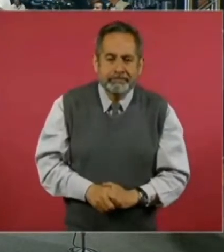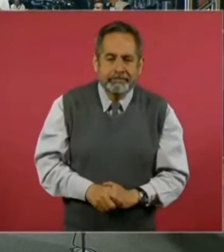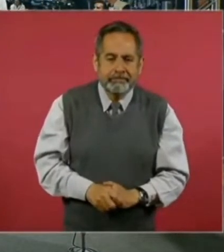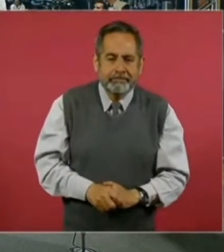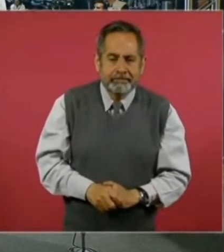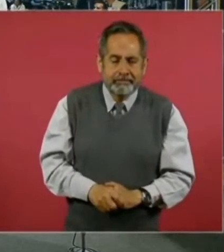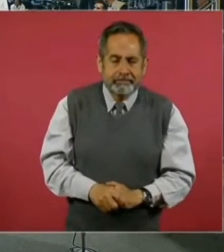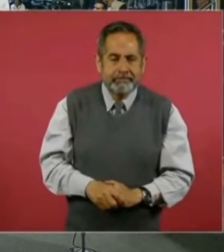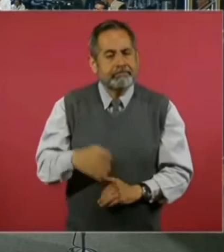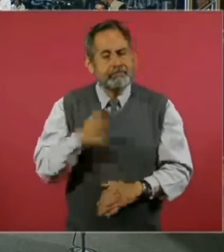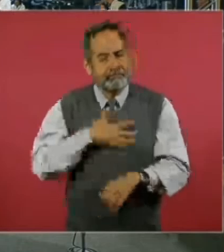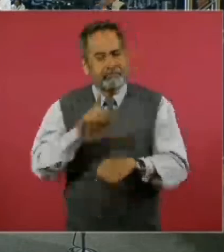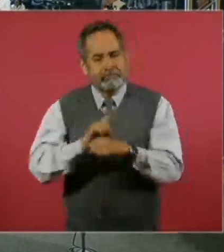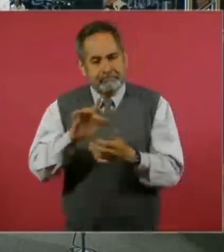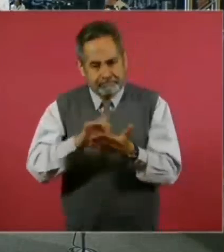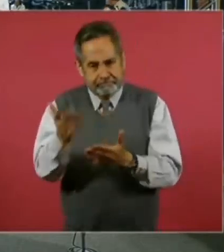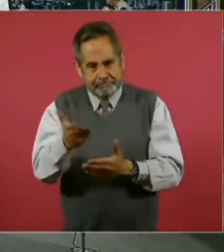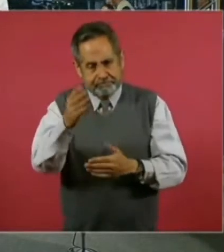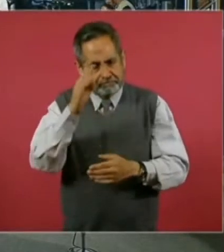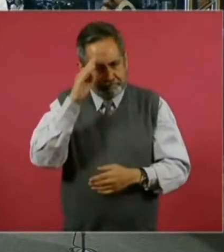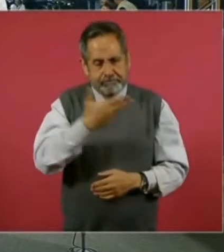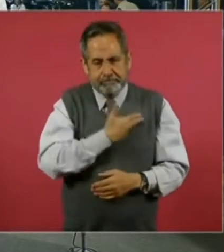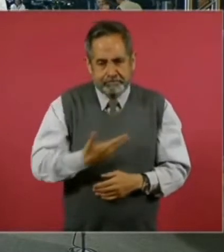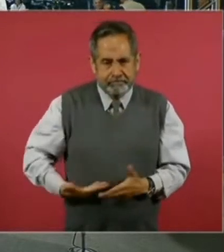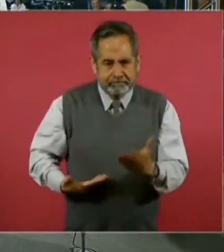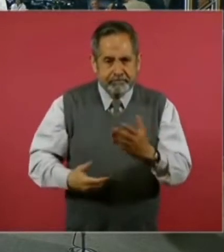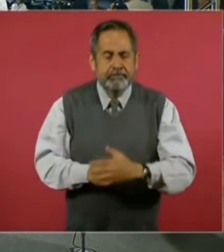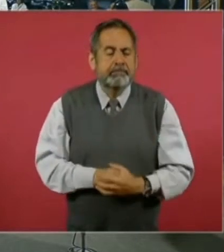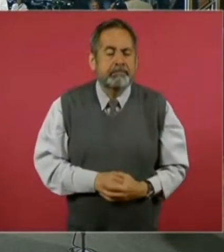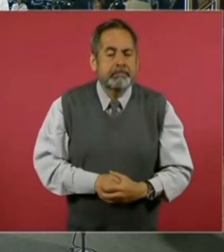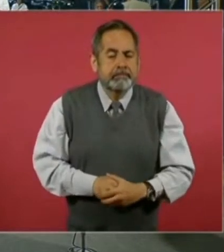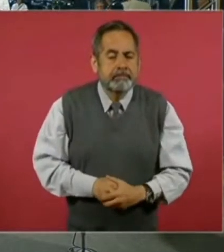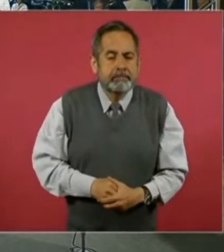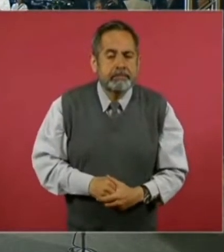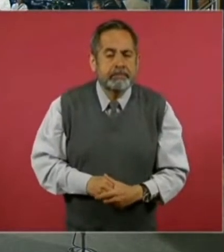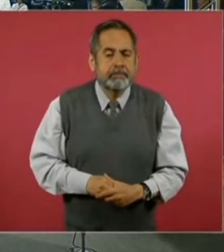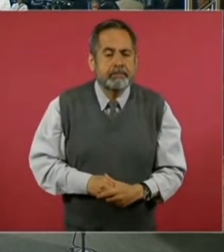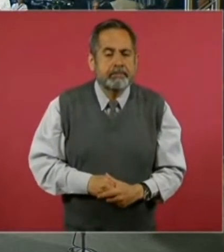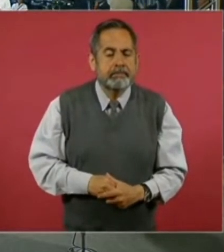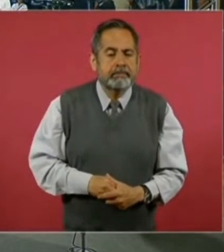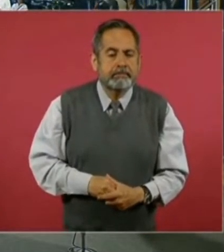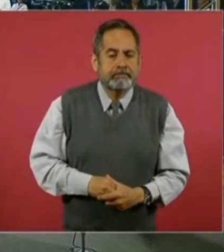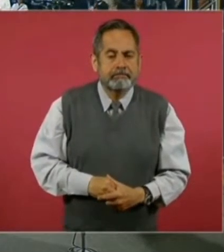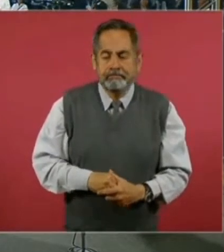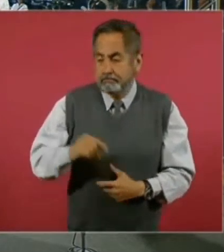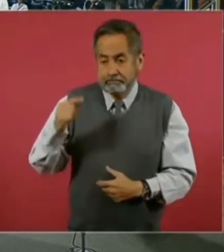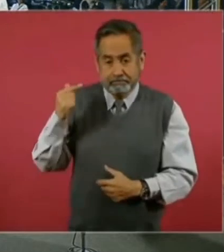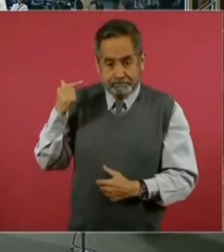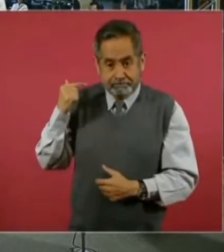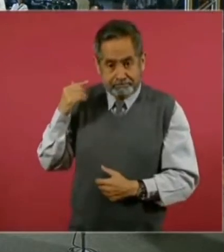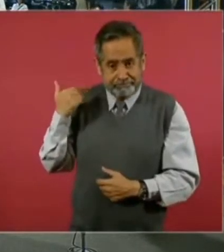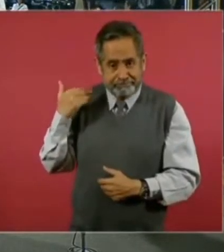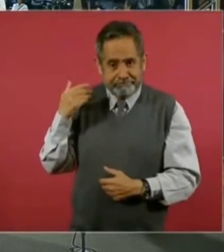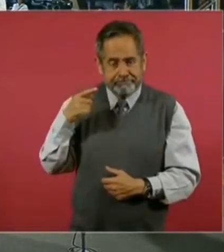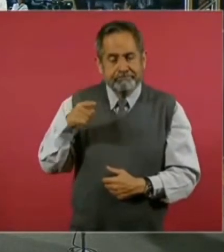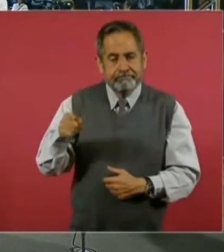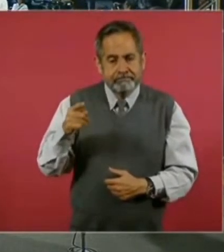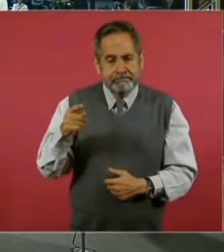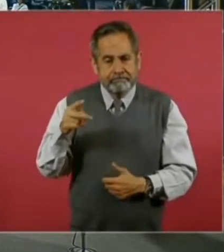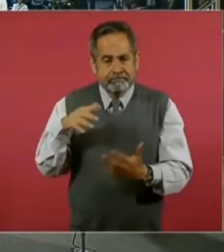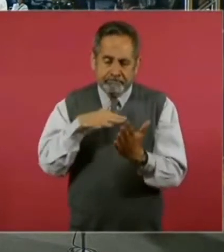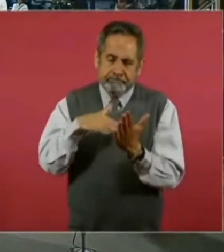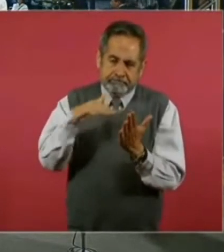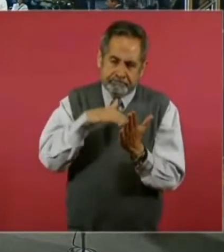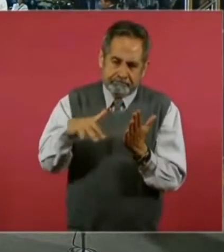Sí, buenos días, gracias, señor presidente. Bueno, mire, así como últimamente los compañeros han recurrido a la